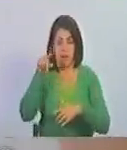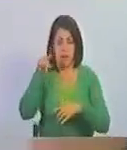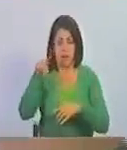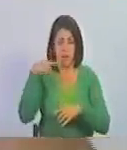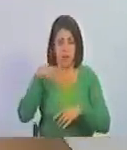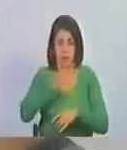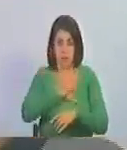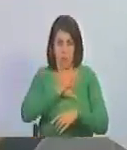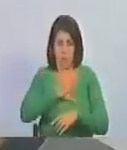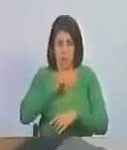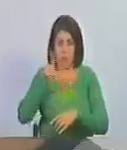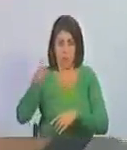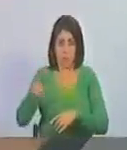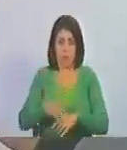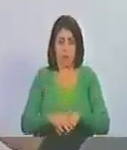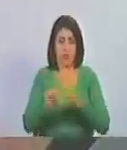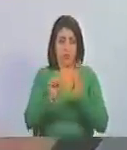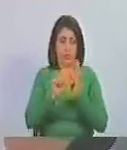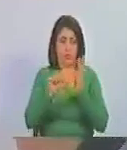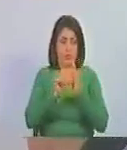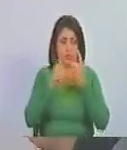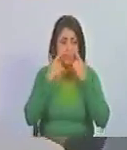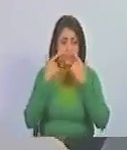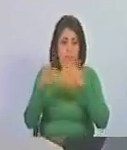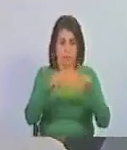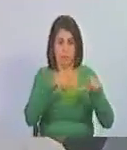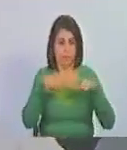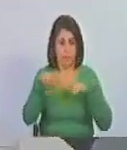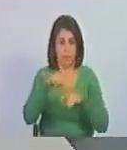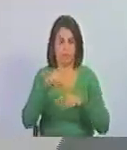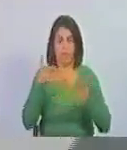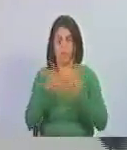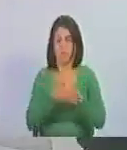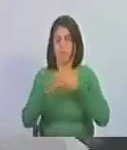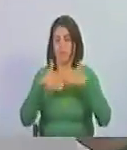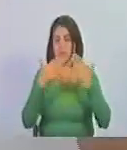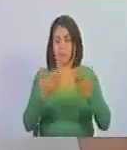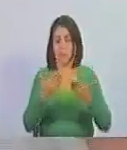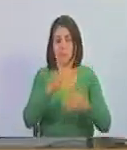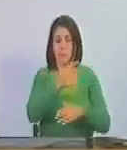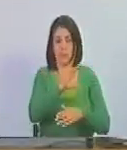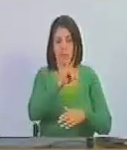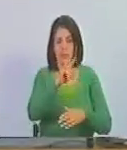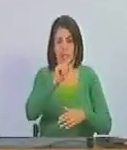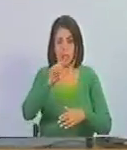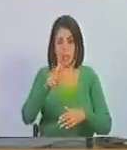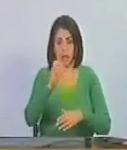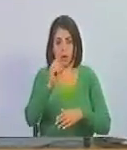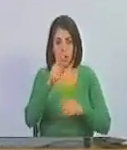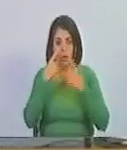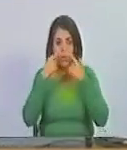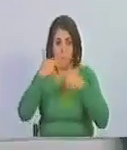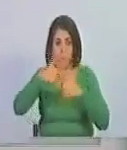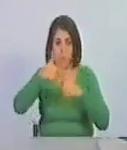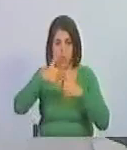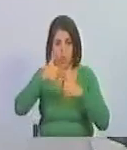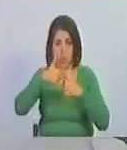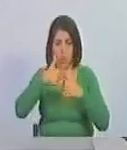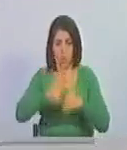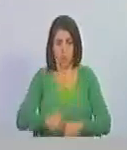tiene allí en de su frontera. Nos referimos a Citro Petroleum Corporation.